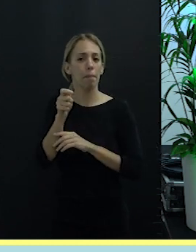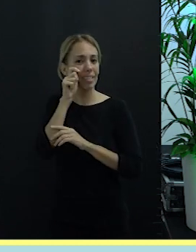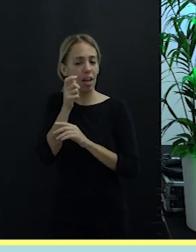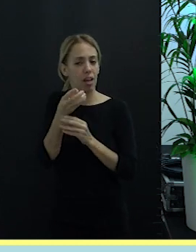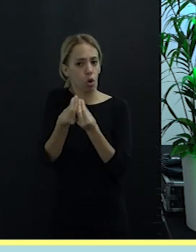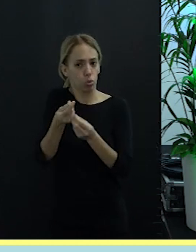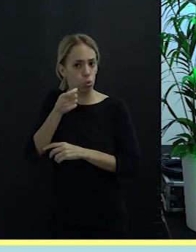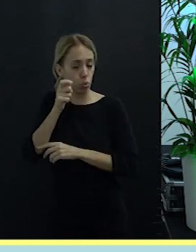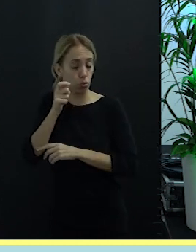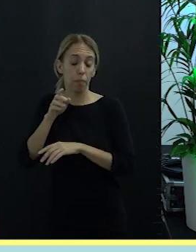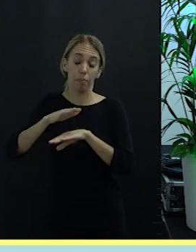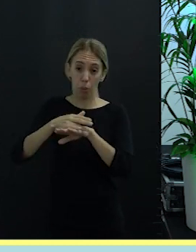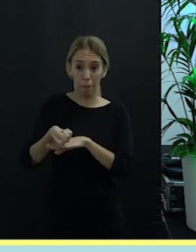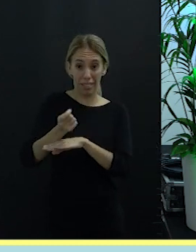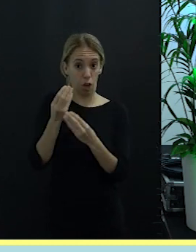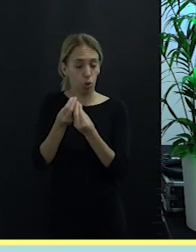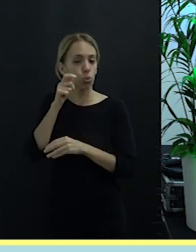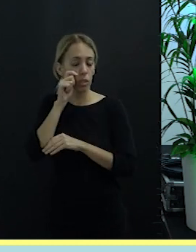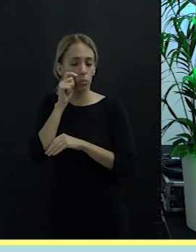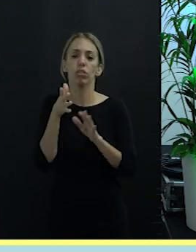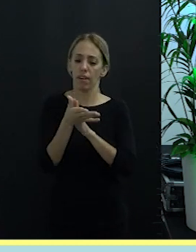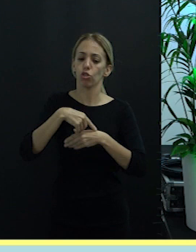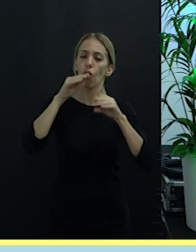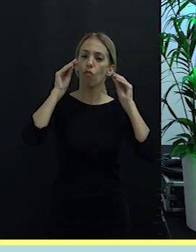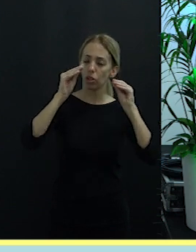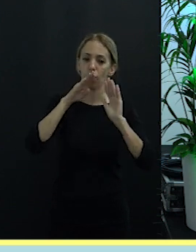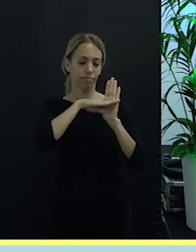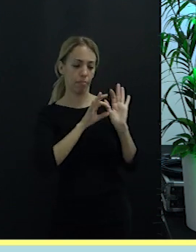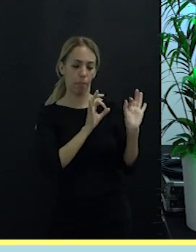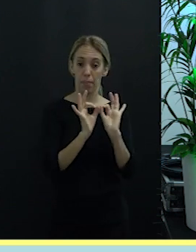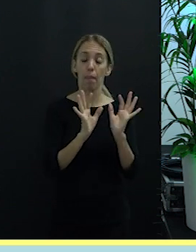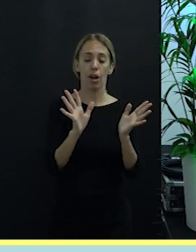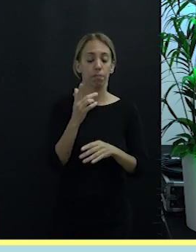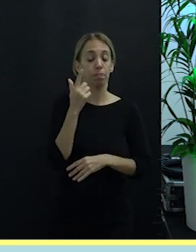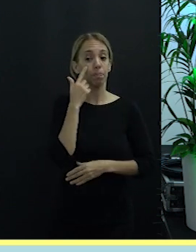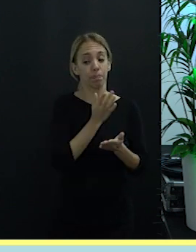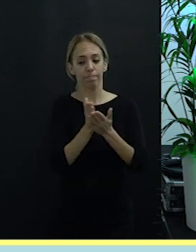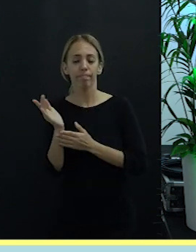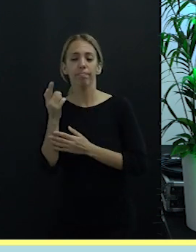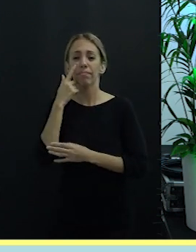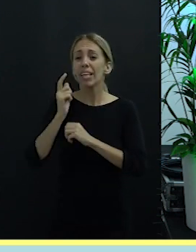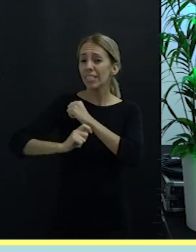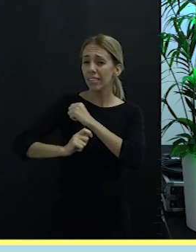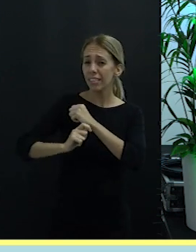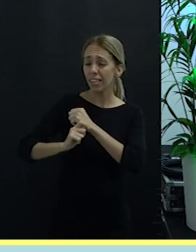con esto podíamos abordar la formación. Pero es que además, ¿qué vimos? Que en la estrategia de